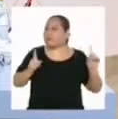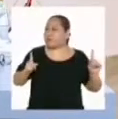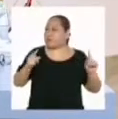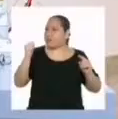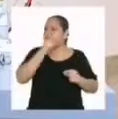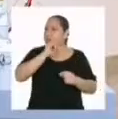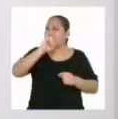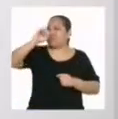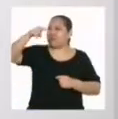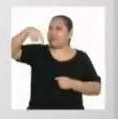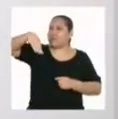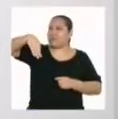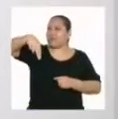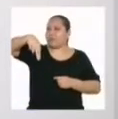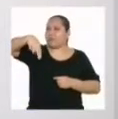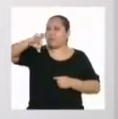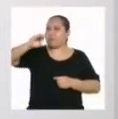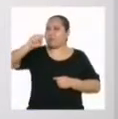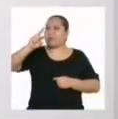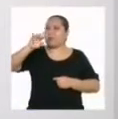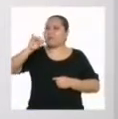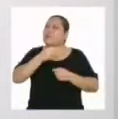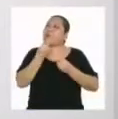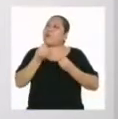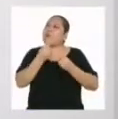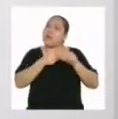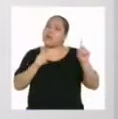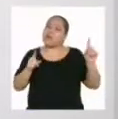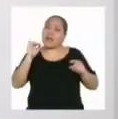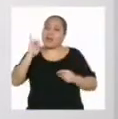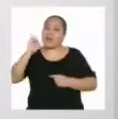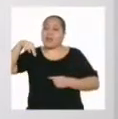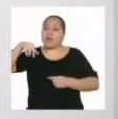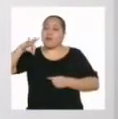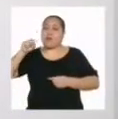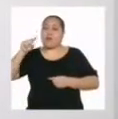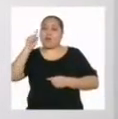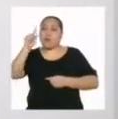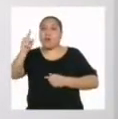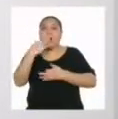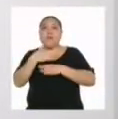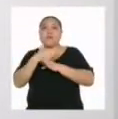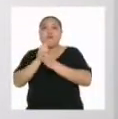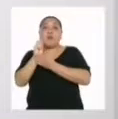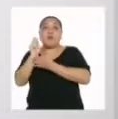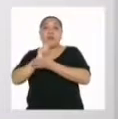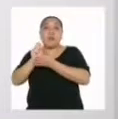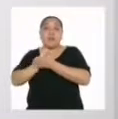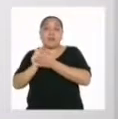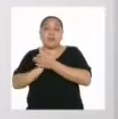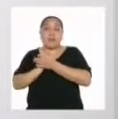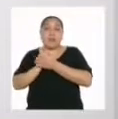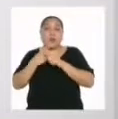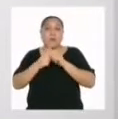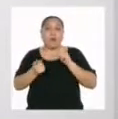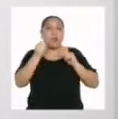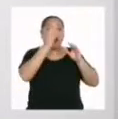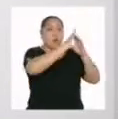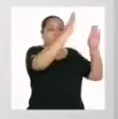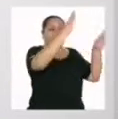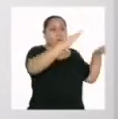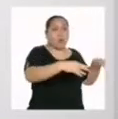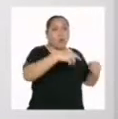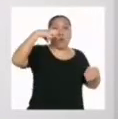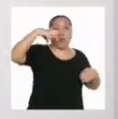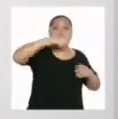de una infografía? En que la infografía es solo un tipo de texto, mientras que el periódico mural